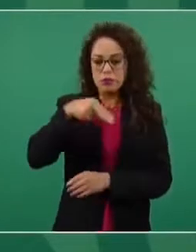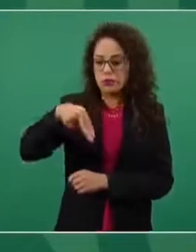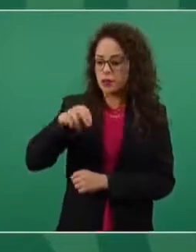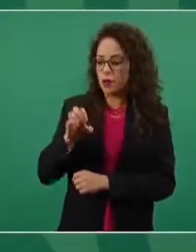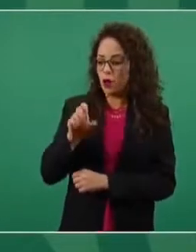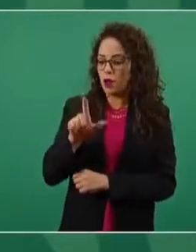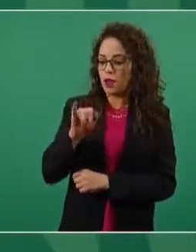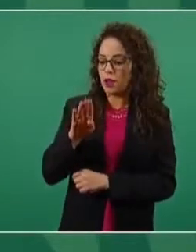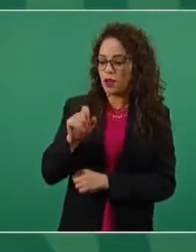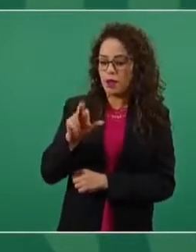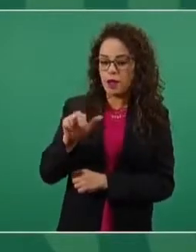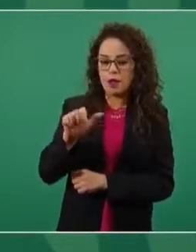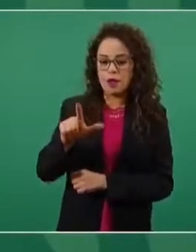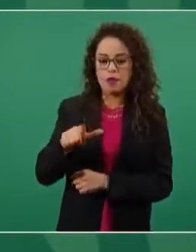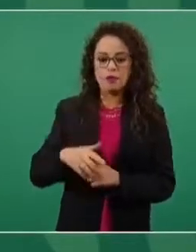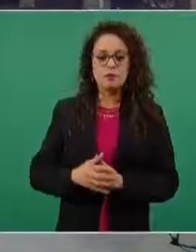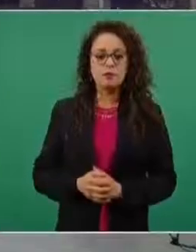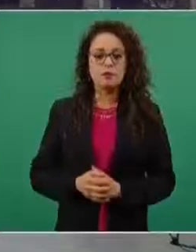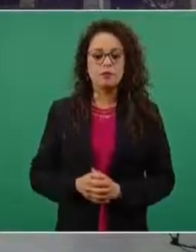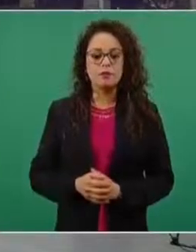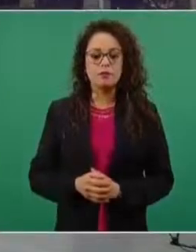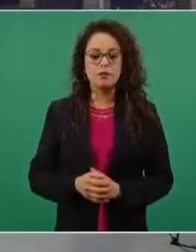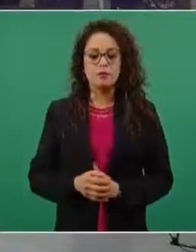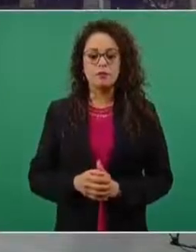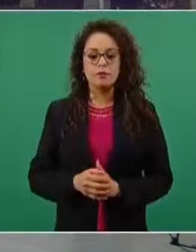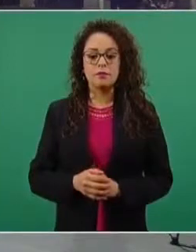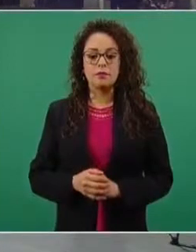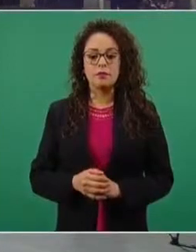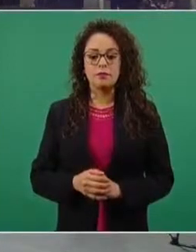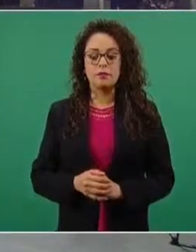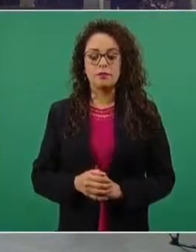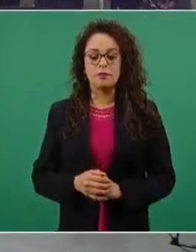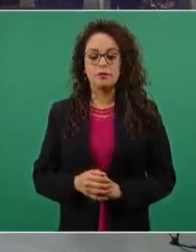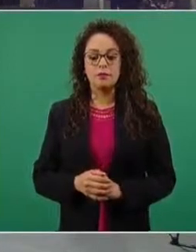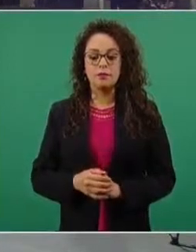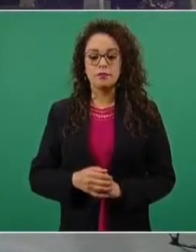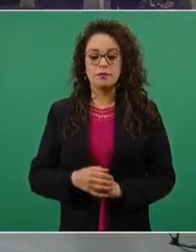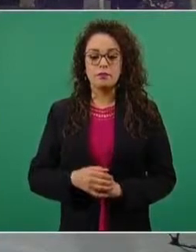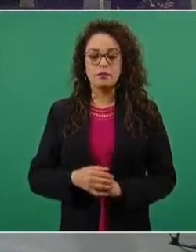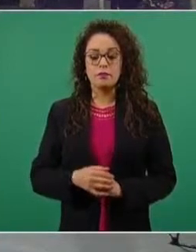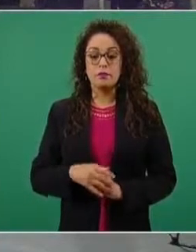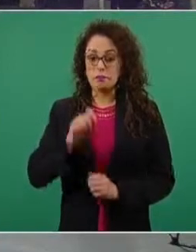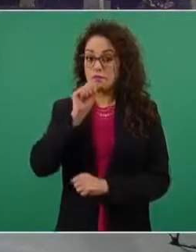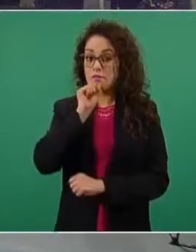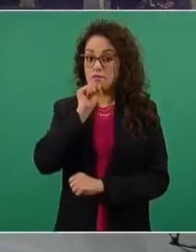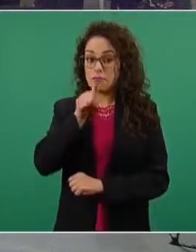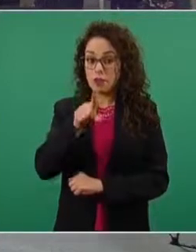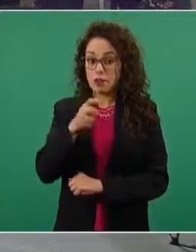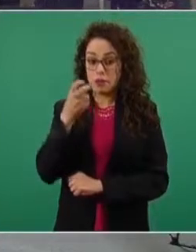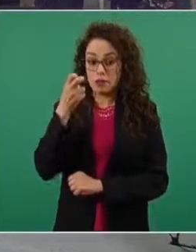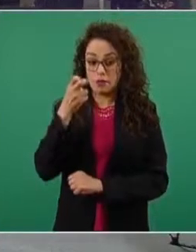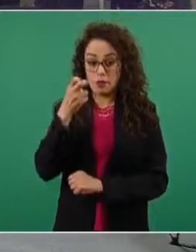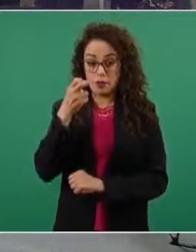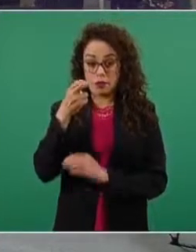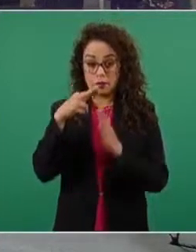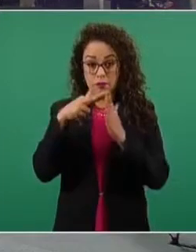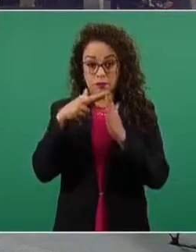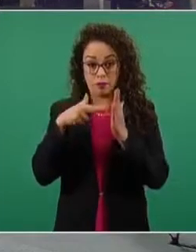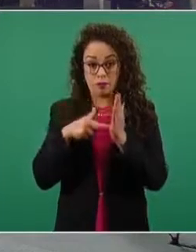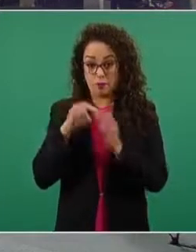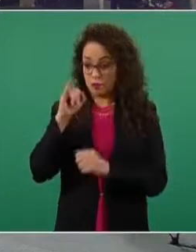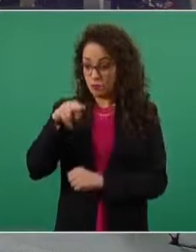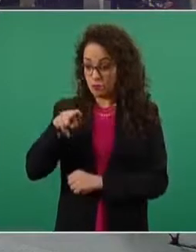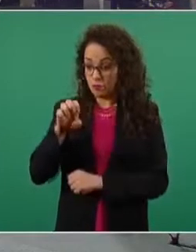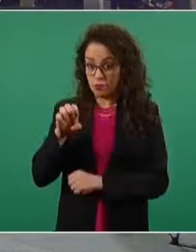¿El INE también estaría contemplado en esta reforma administrativa? Miren lo que